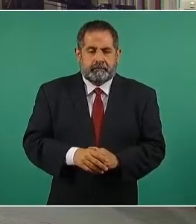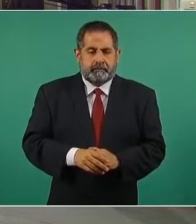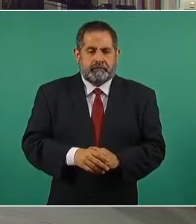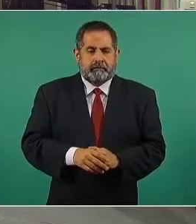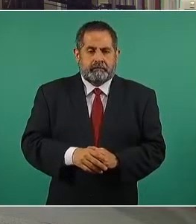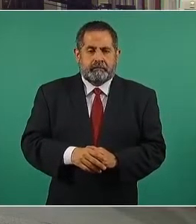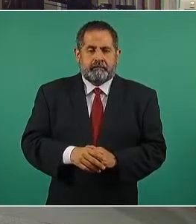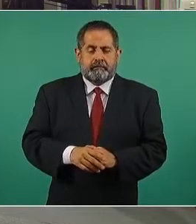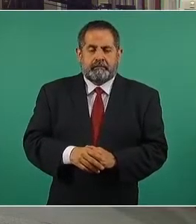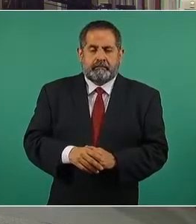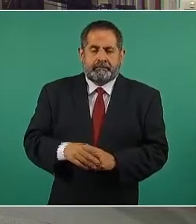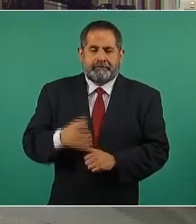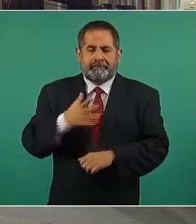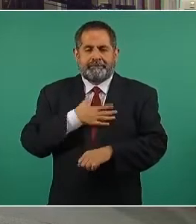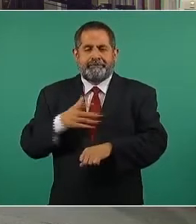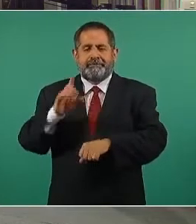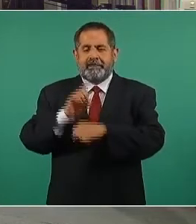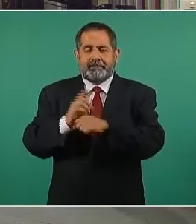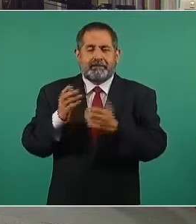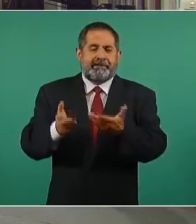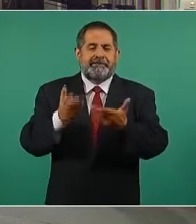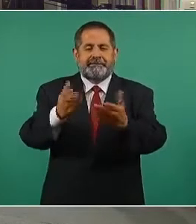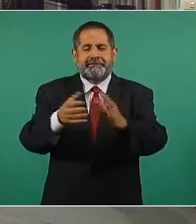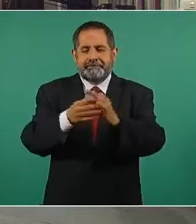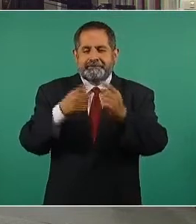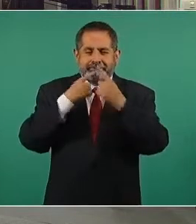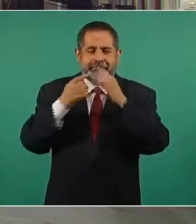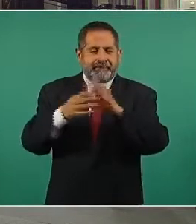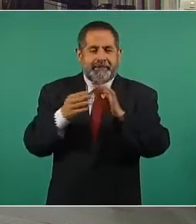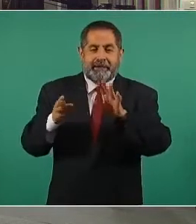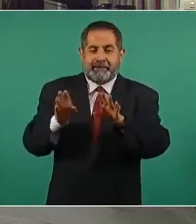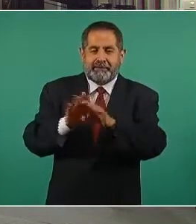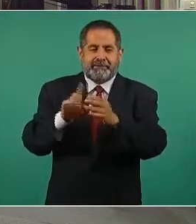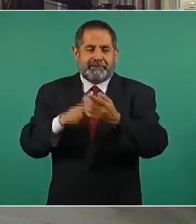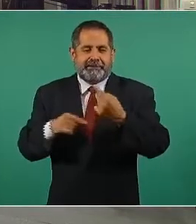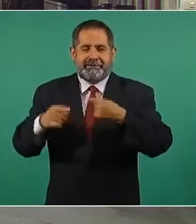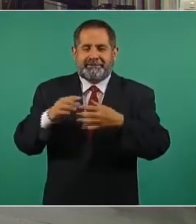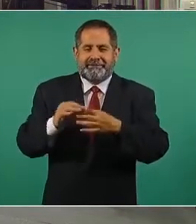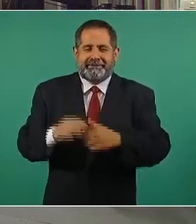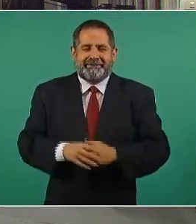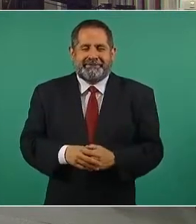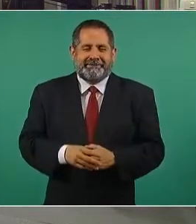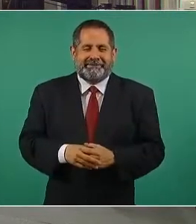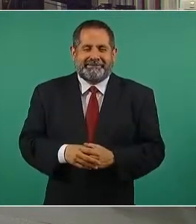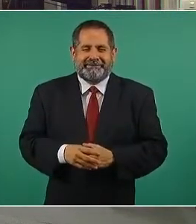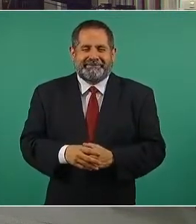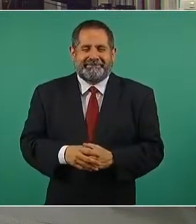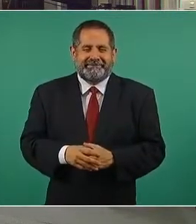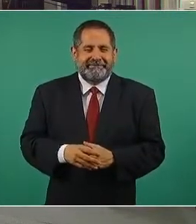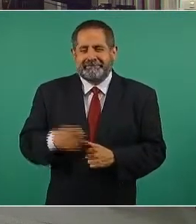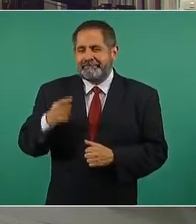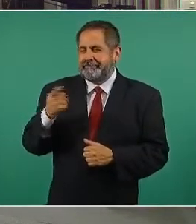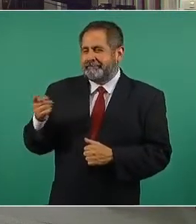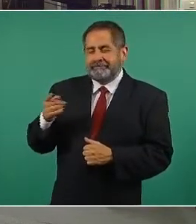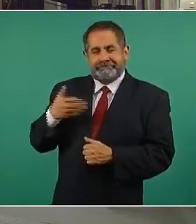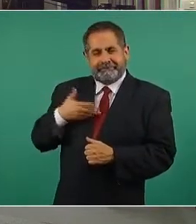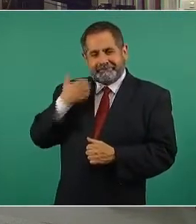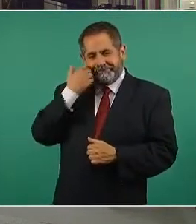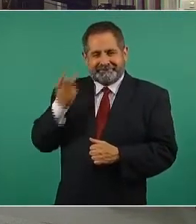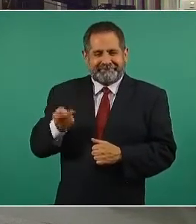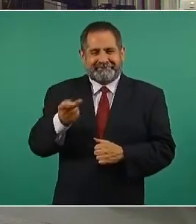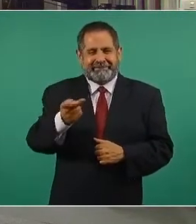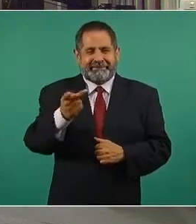Buenos días, señor presidente. Eduardo Esquivel-Acona, SDP Noticias. Yo quisiera preguntarle